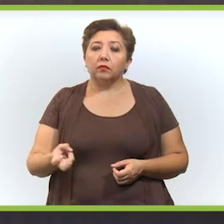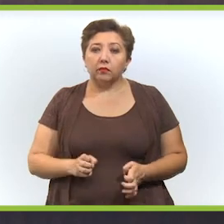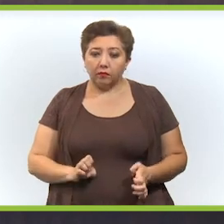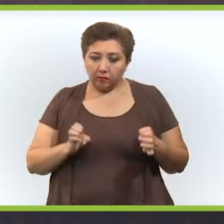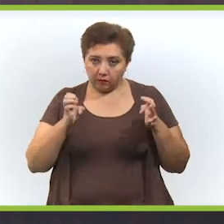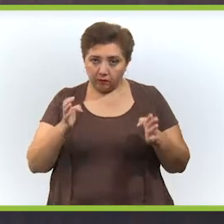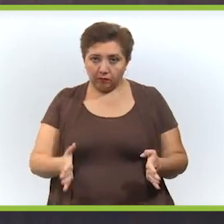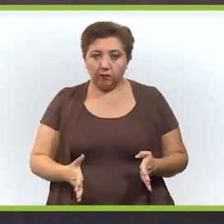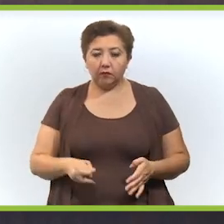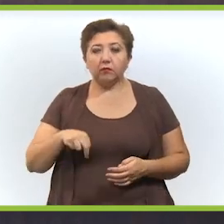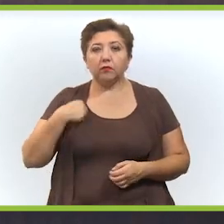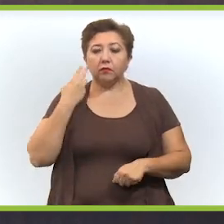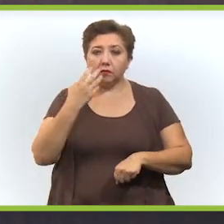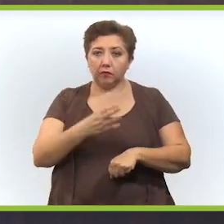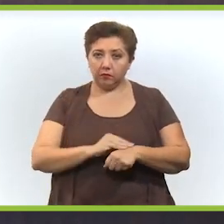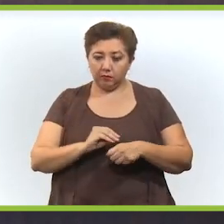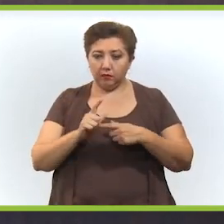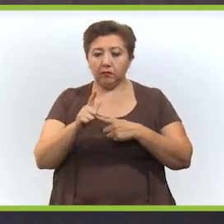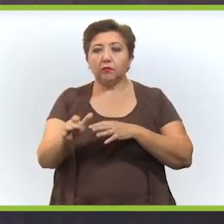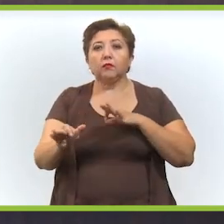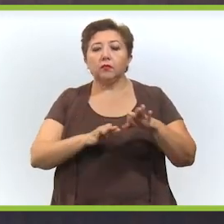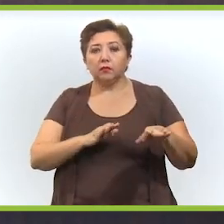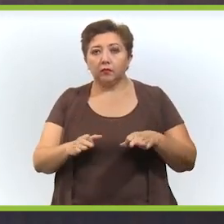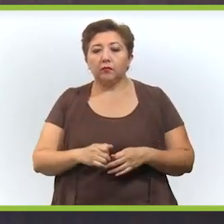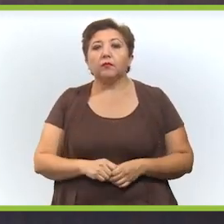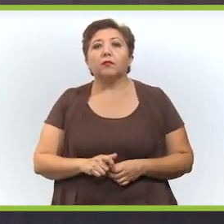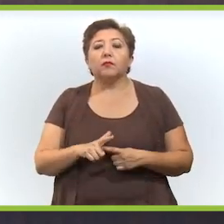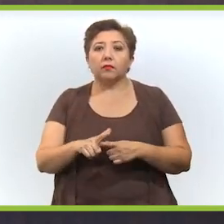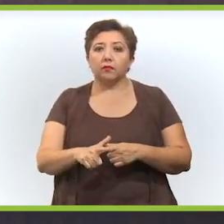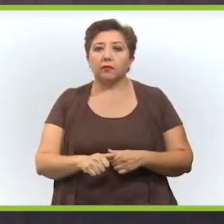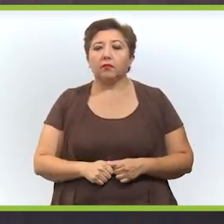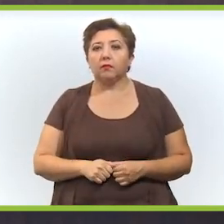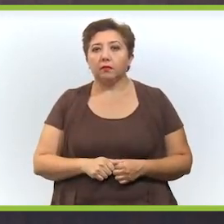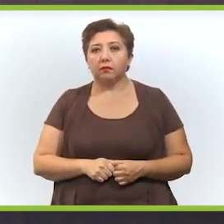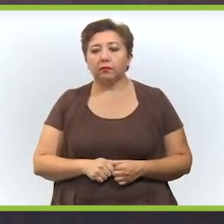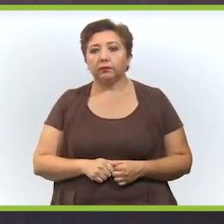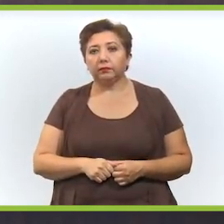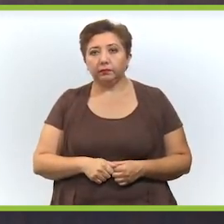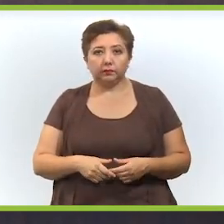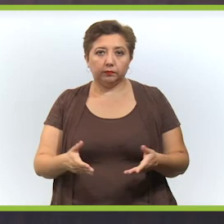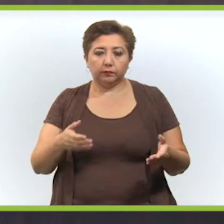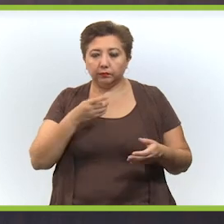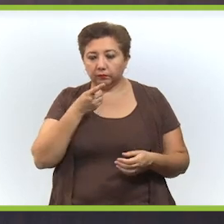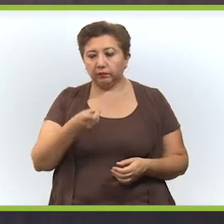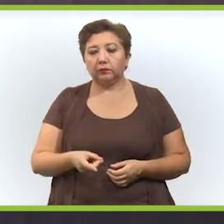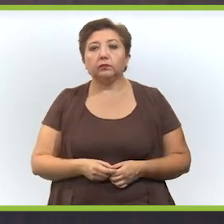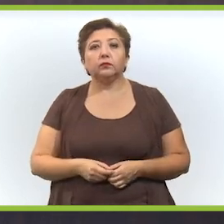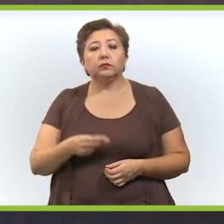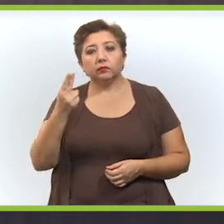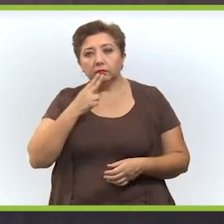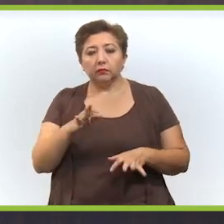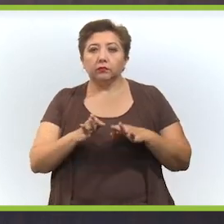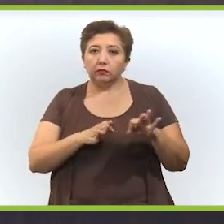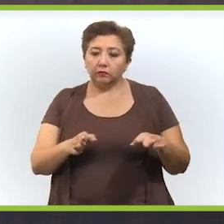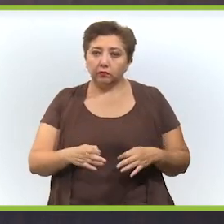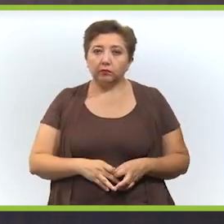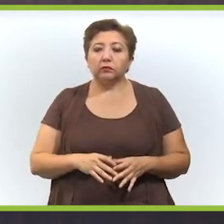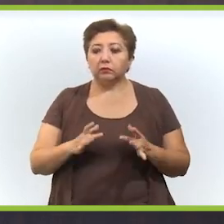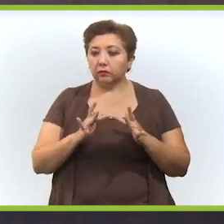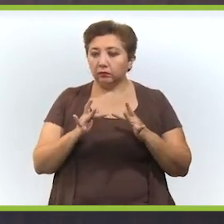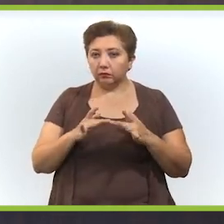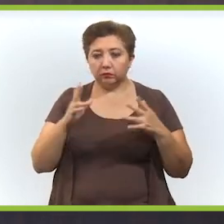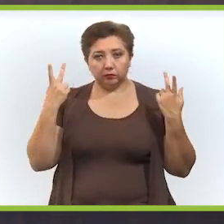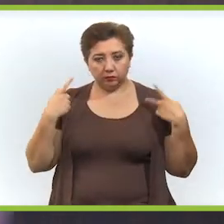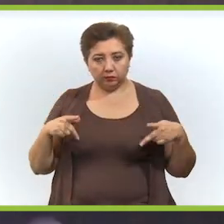tenemos. ¿Y qué es lo que hoy tenemos? Esta estabilidad que nos permite seguir trabajando, que nos permite seguir salir a la calle, ganarnos la vida,